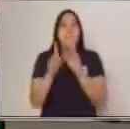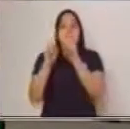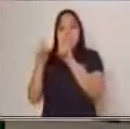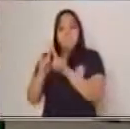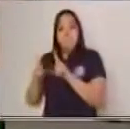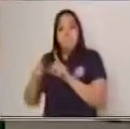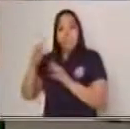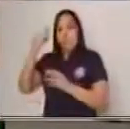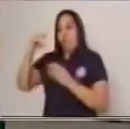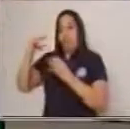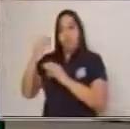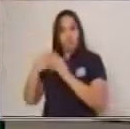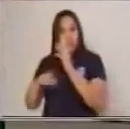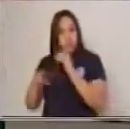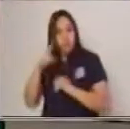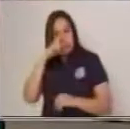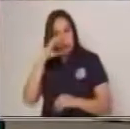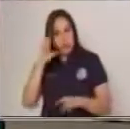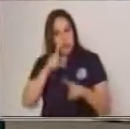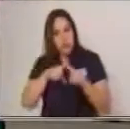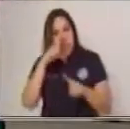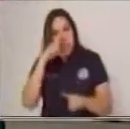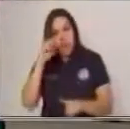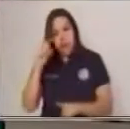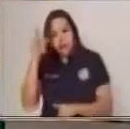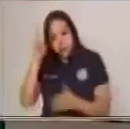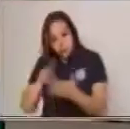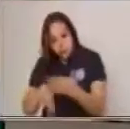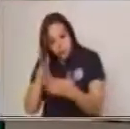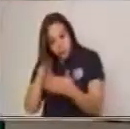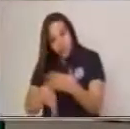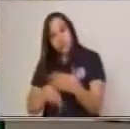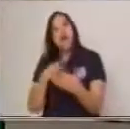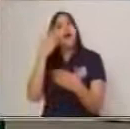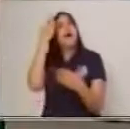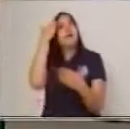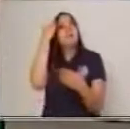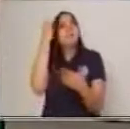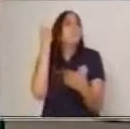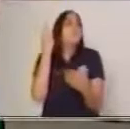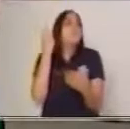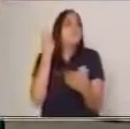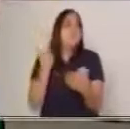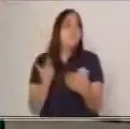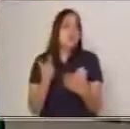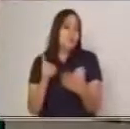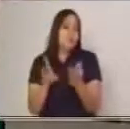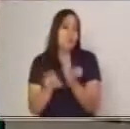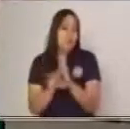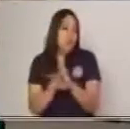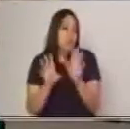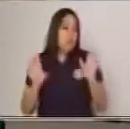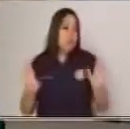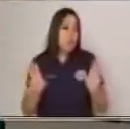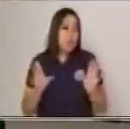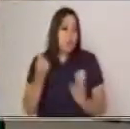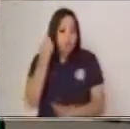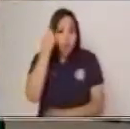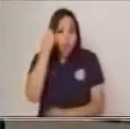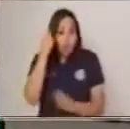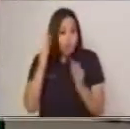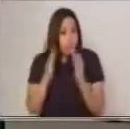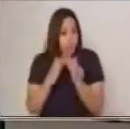que mencionamos al inicio de la clase para el desarrollo de la misma. ¿Cómo estamos en casa? ¿Estamos comprendiendo?